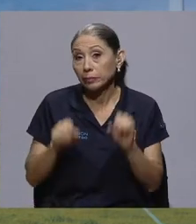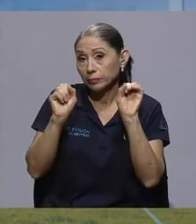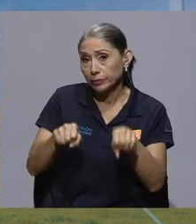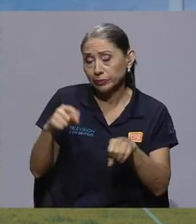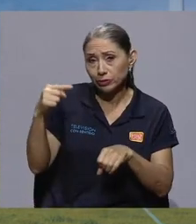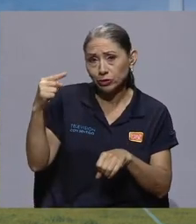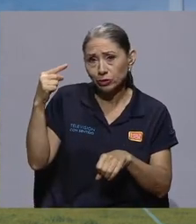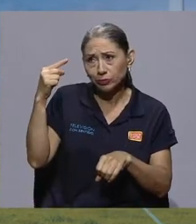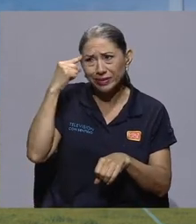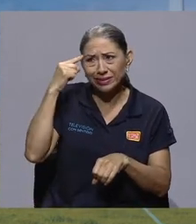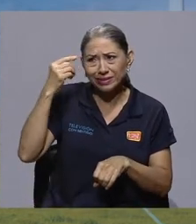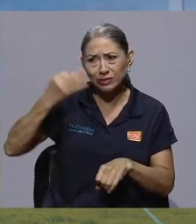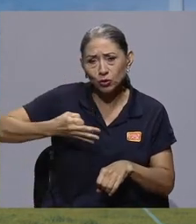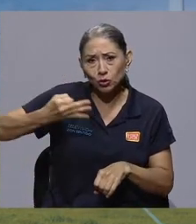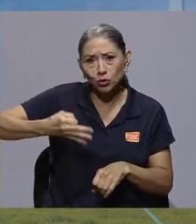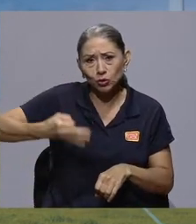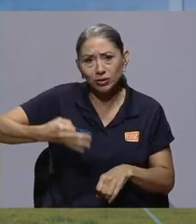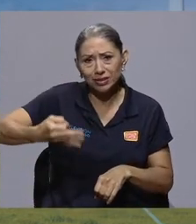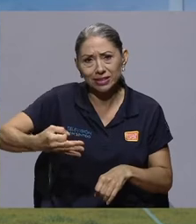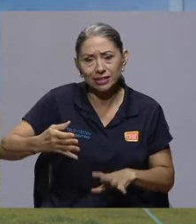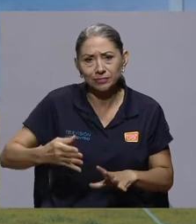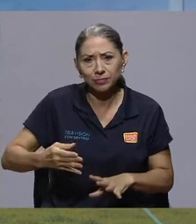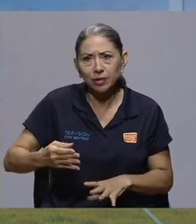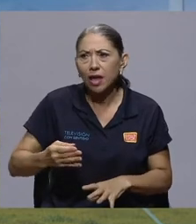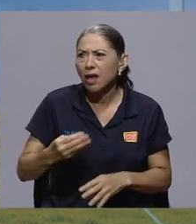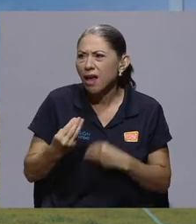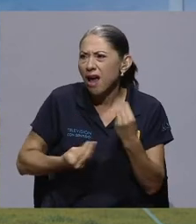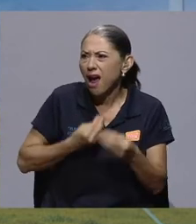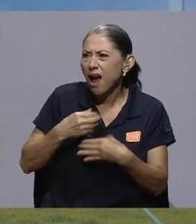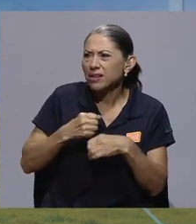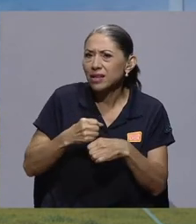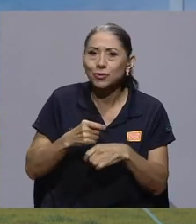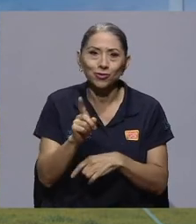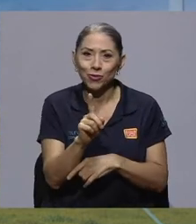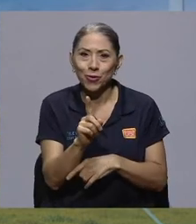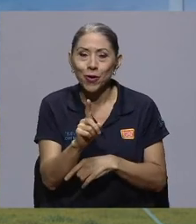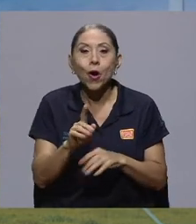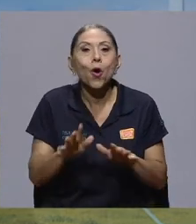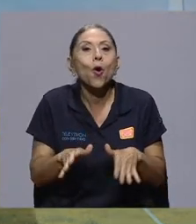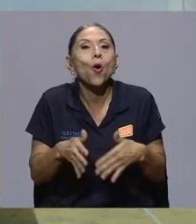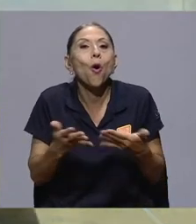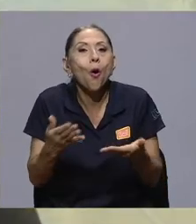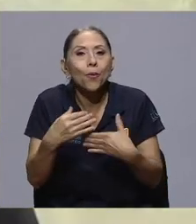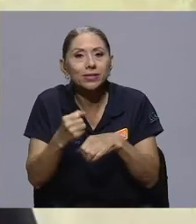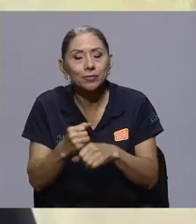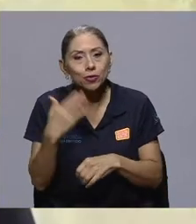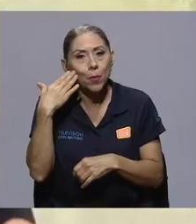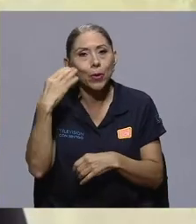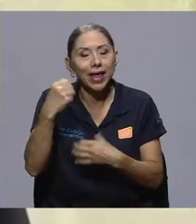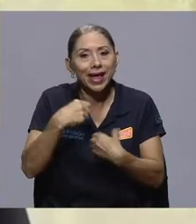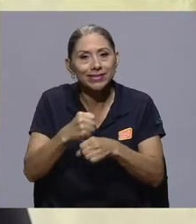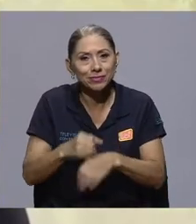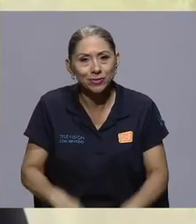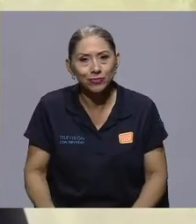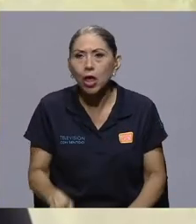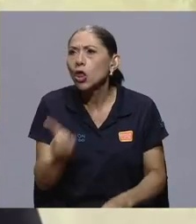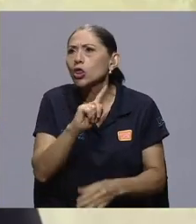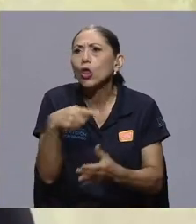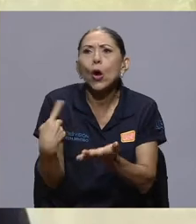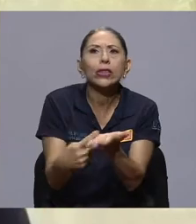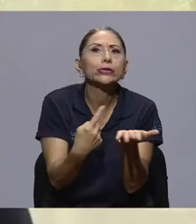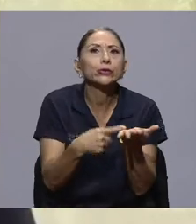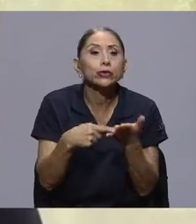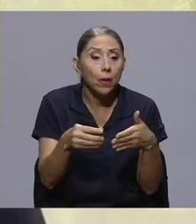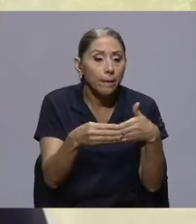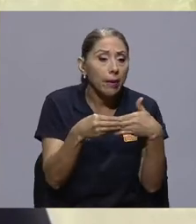pensando todos los días, no necesariamente qué hacemos, sino cómo lo hacemos y por qué. Yo creo que no es entrar en la discusión de que si el